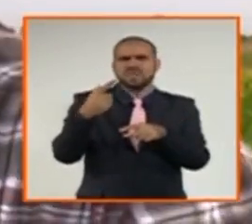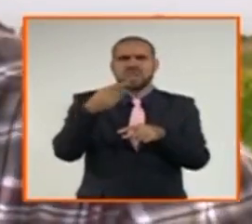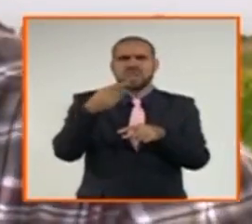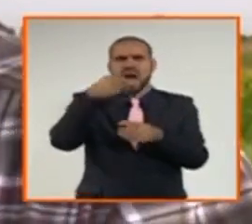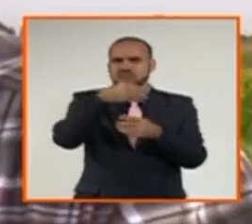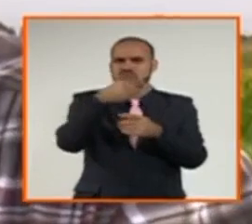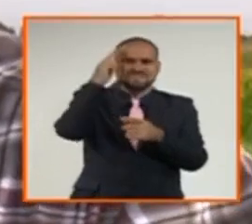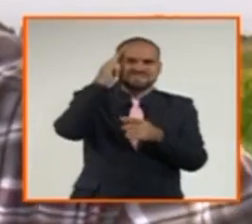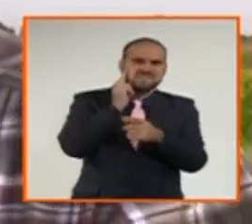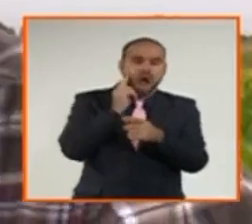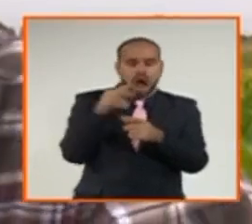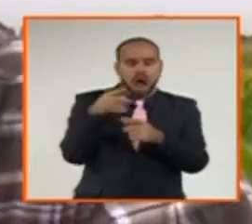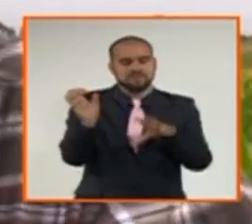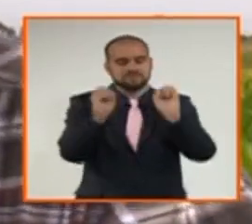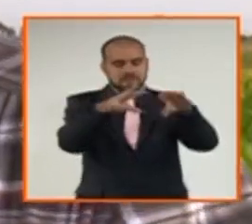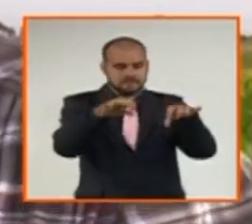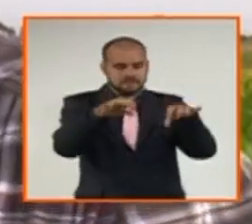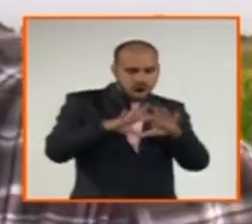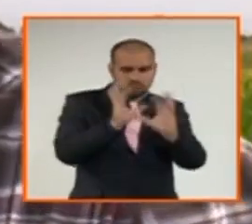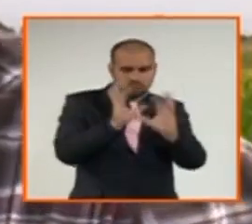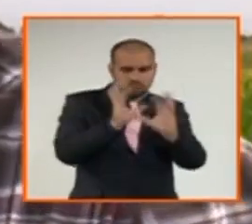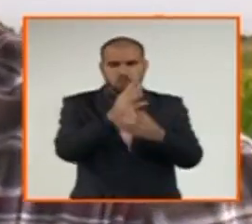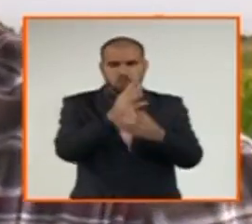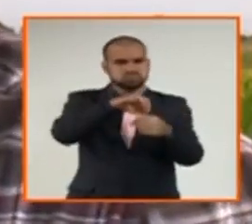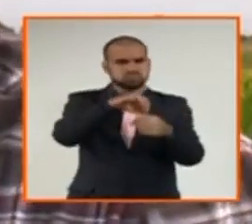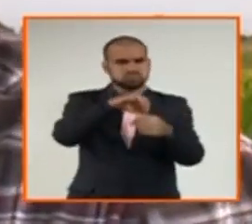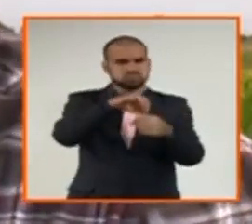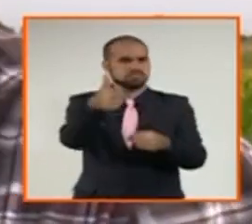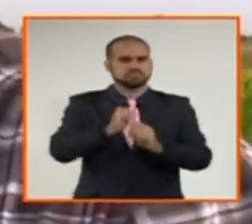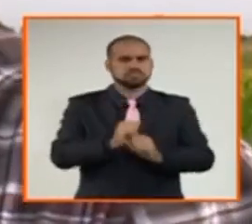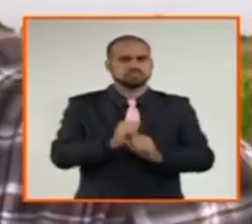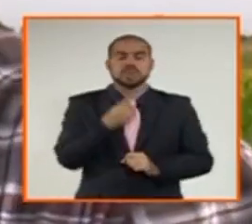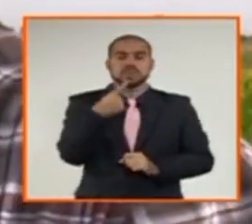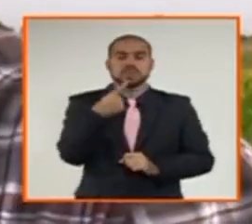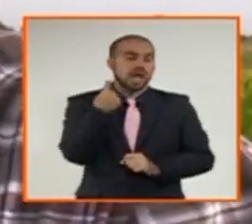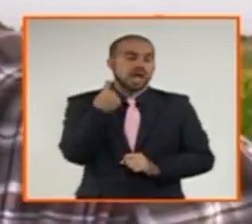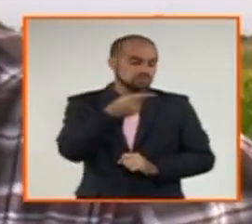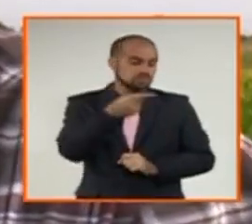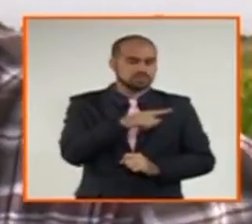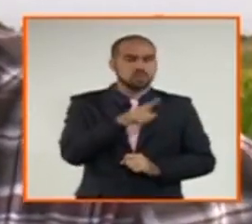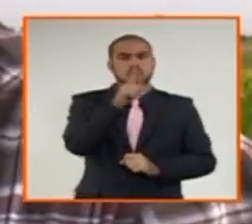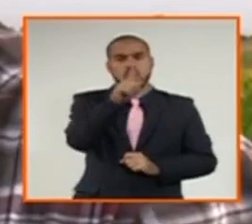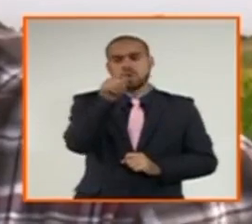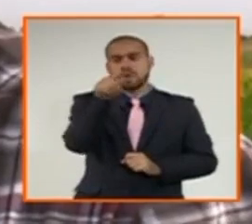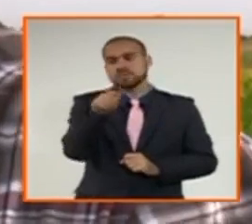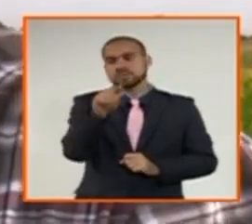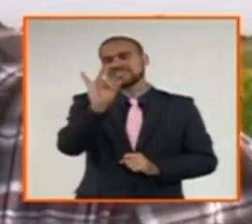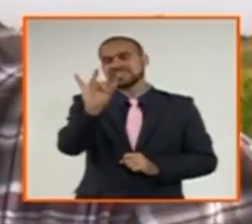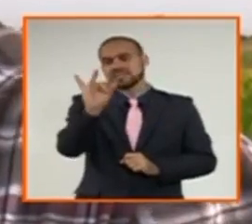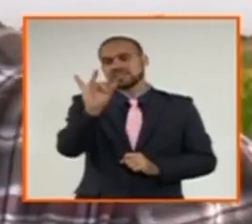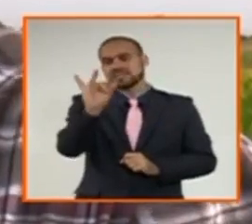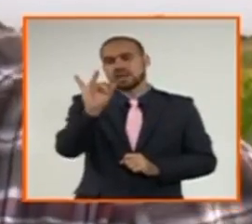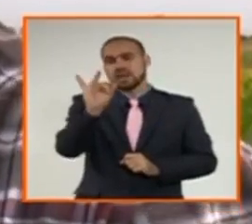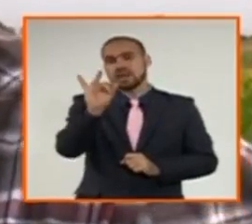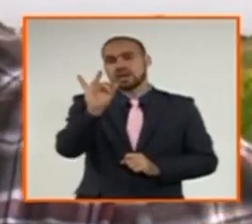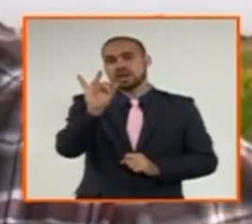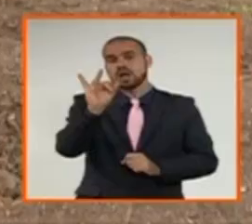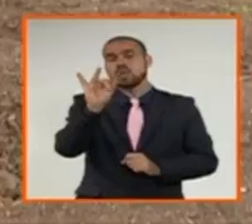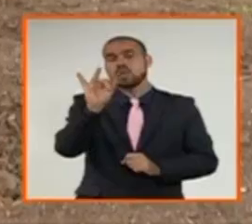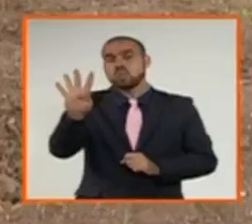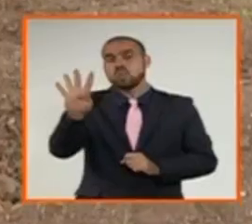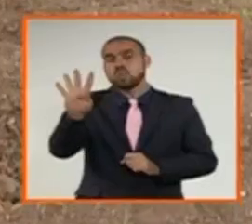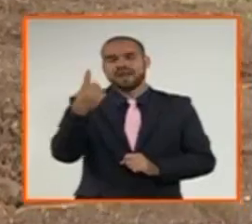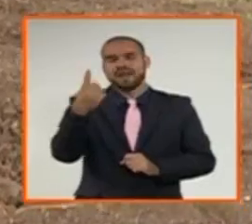toneladas por hectárea. El año pasado ya obtuvimos unos 7 o 4 toneladas por hectárea. Un rendimiento bueno en el